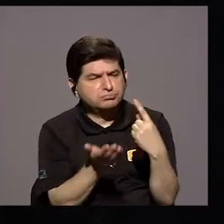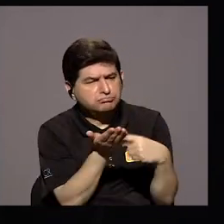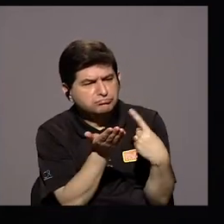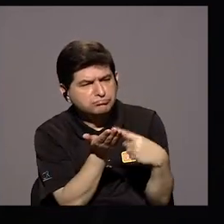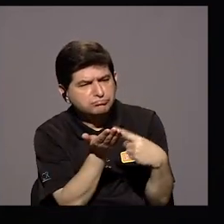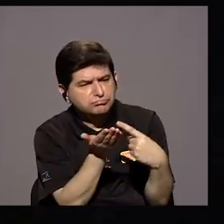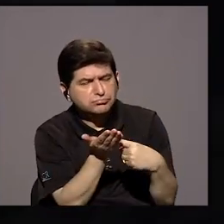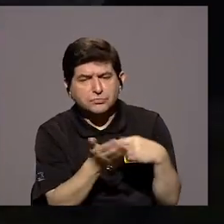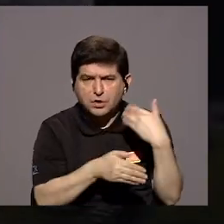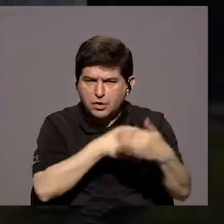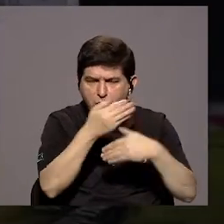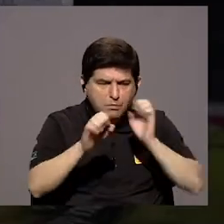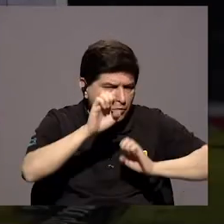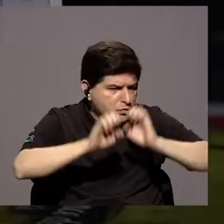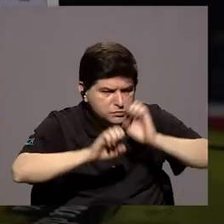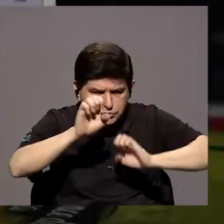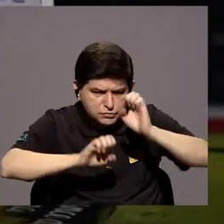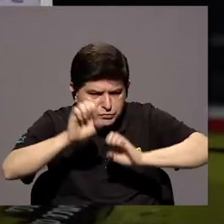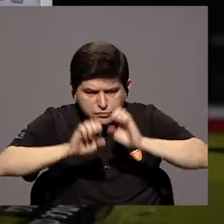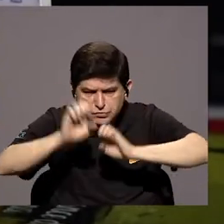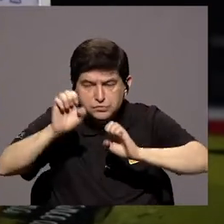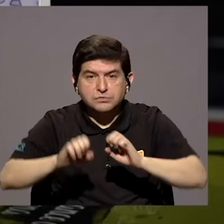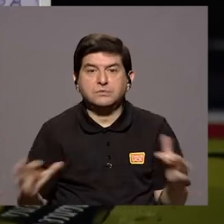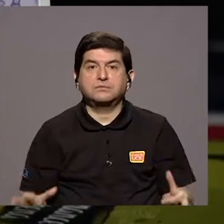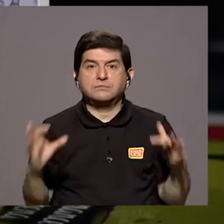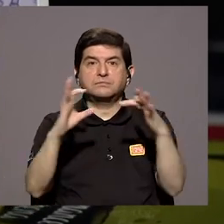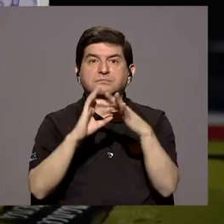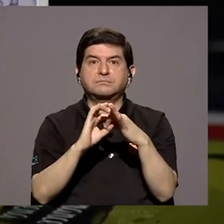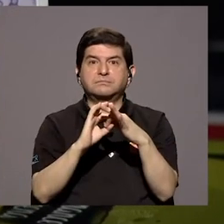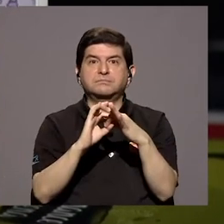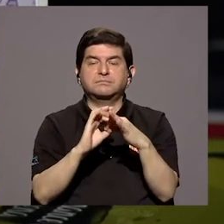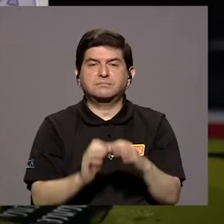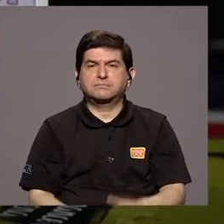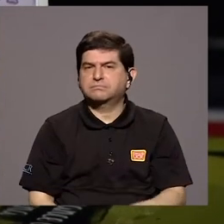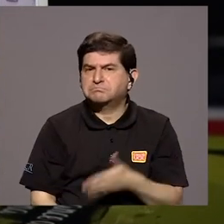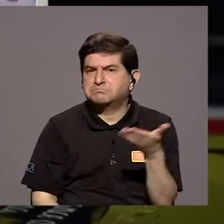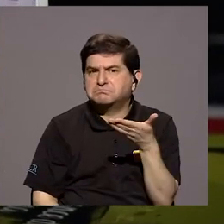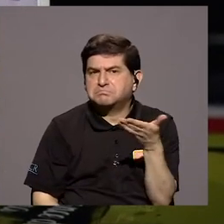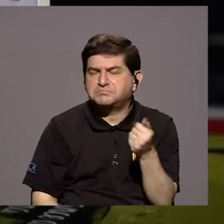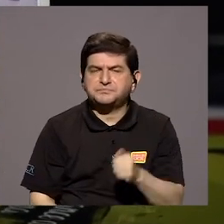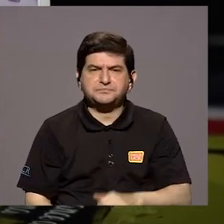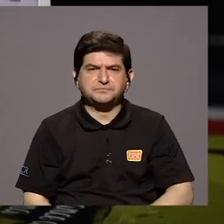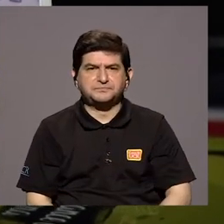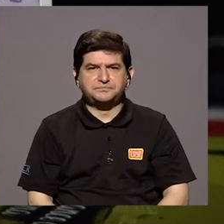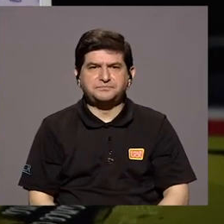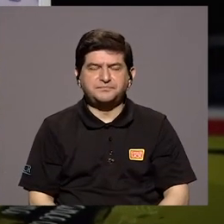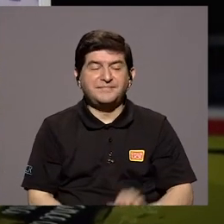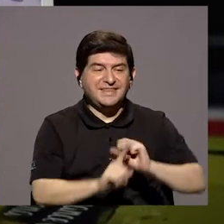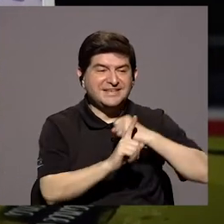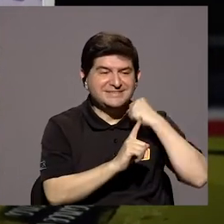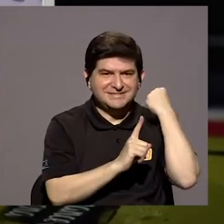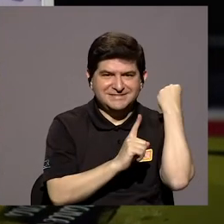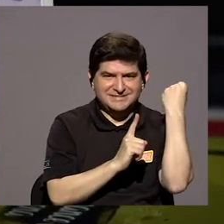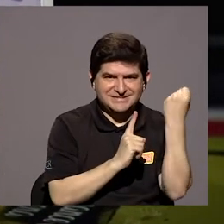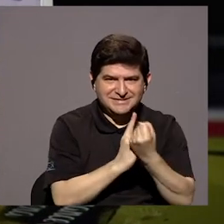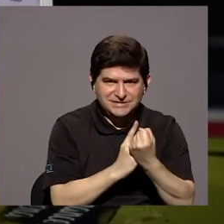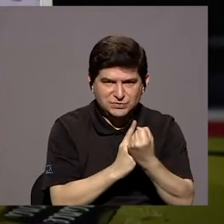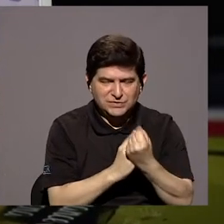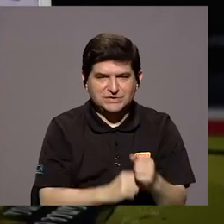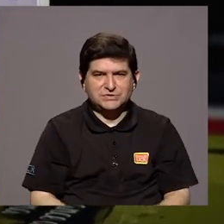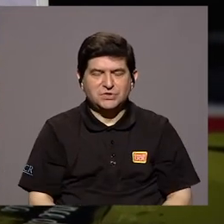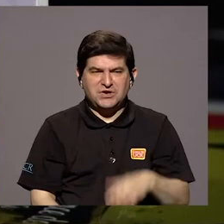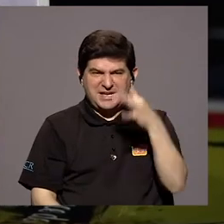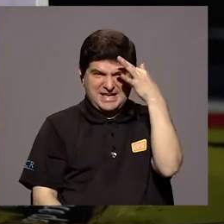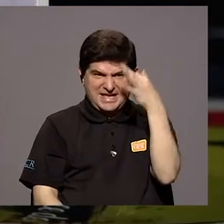Consideración De Todo Un Proceso De Evaluación Sobre Aquellas Situaciones